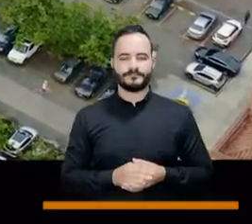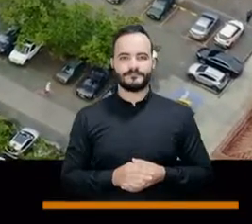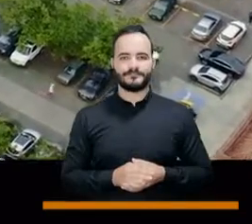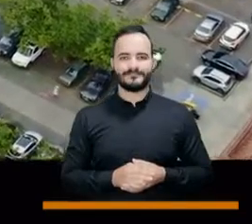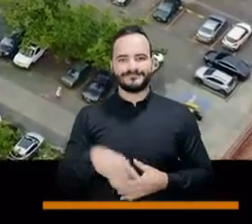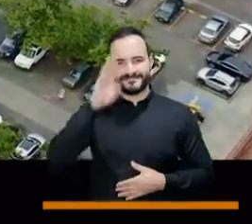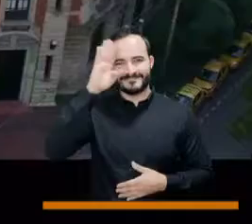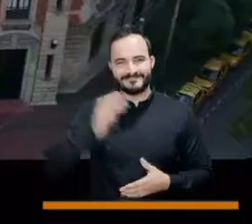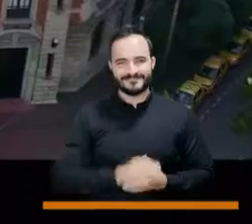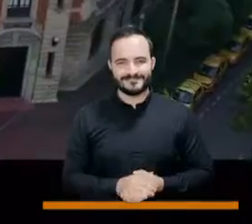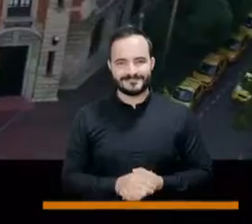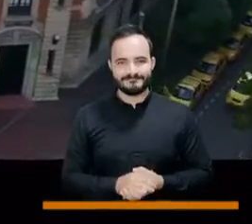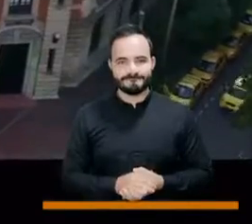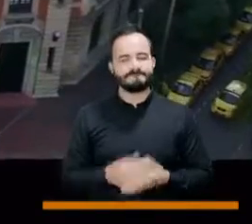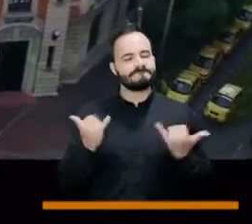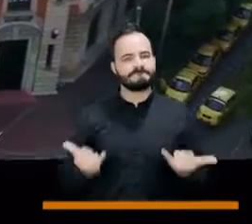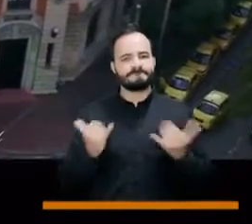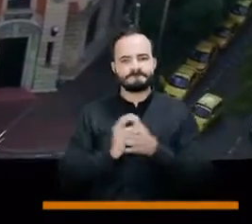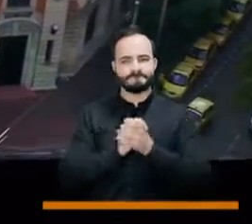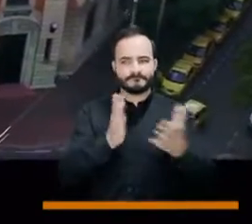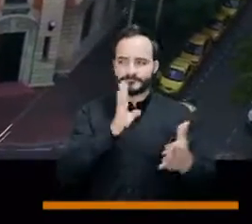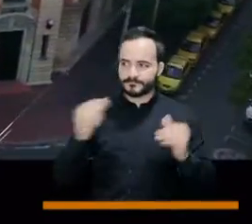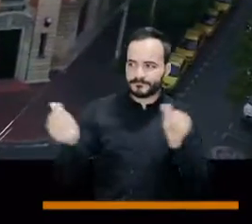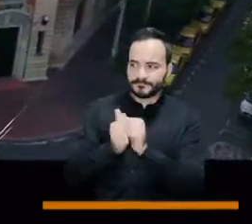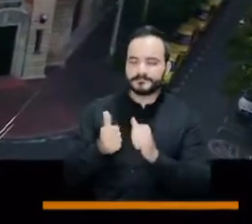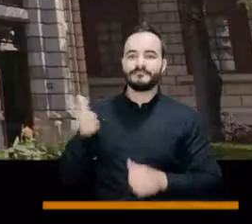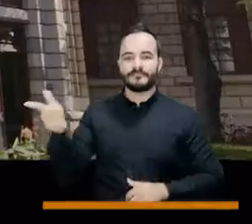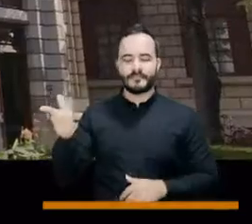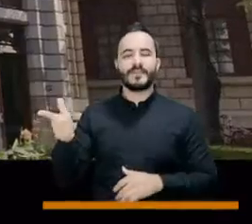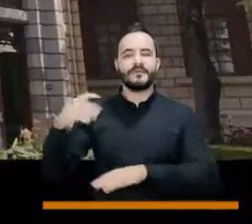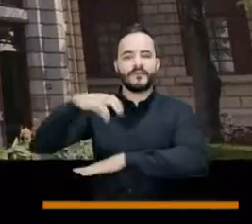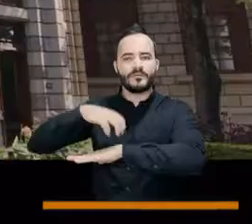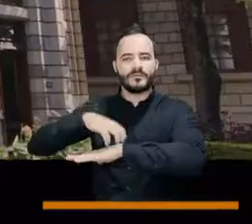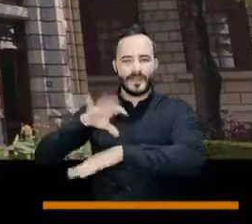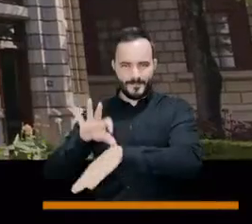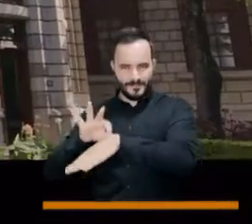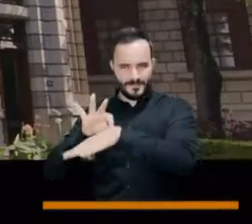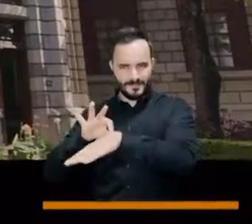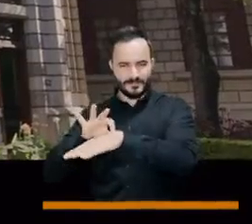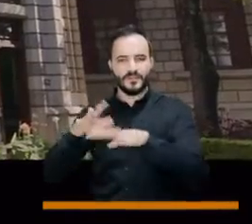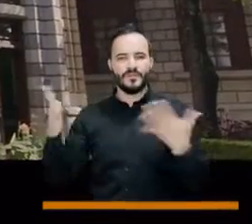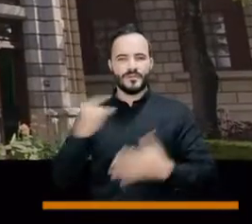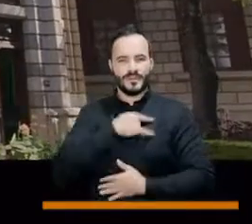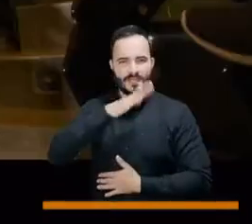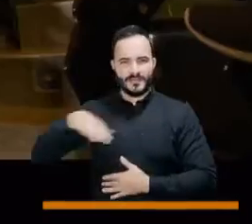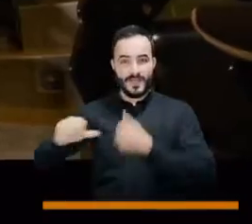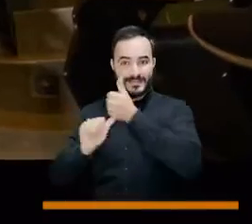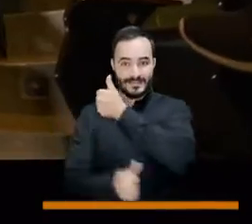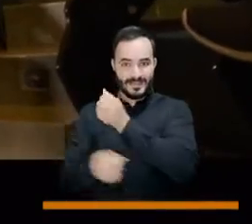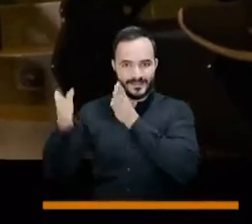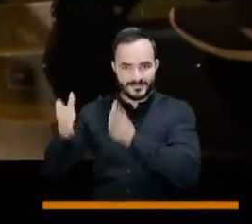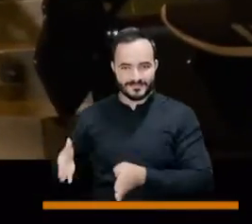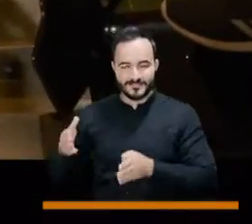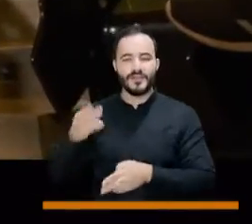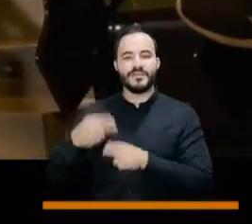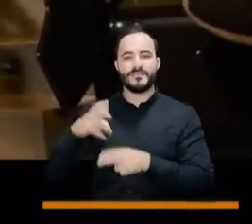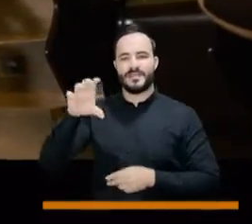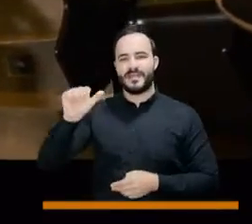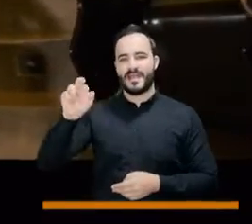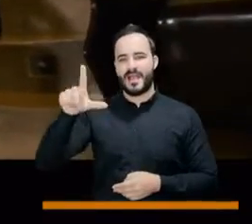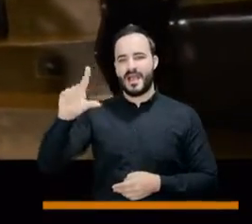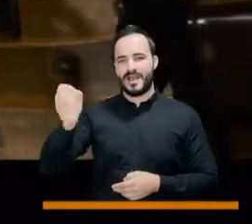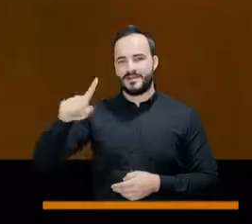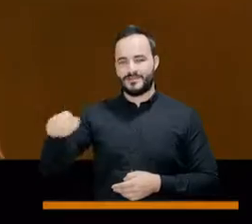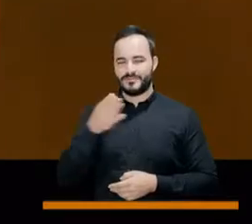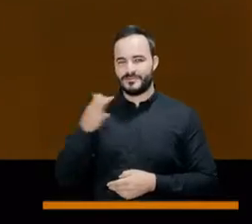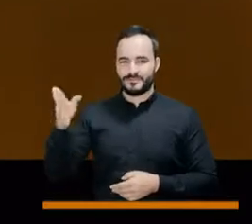Hola, los saludamos en compañía del decano de la Facultad de Medicina de la Universidad de Antioquia, Carlos Alberto Palacio Acosta,